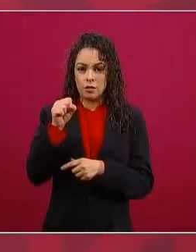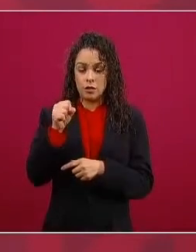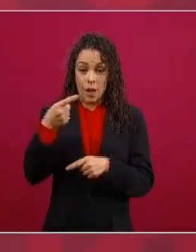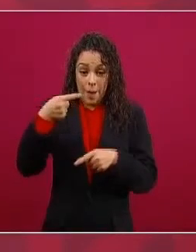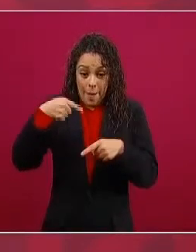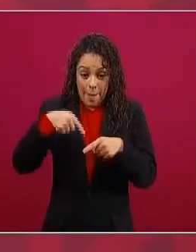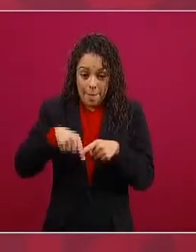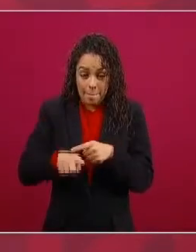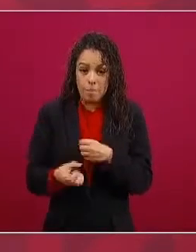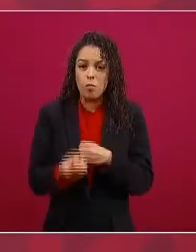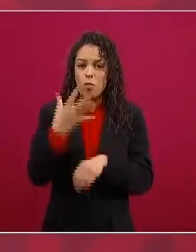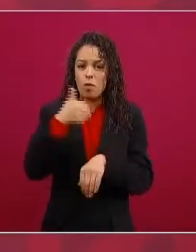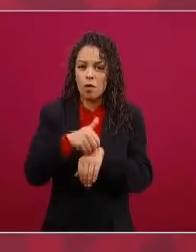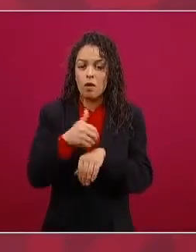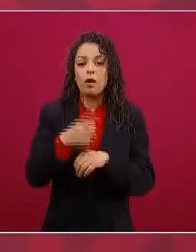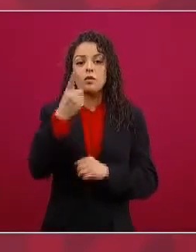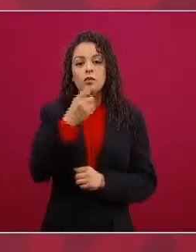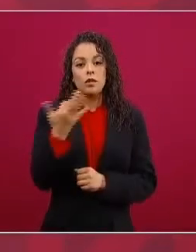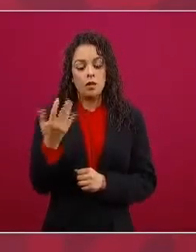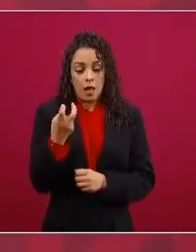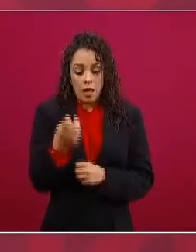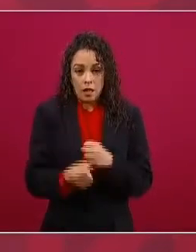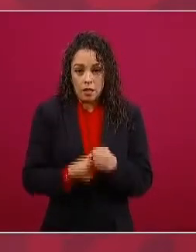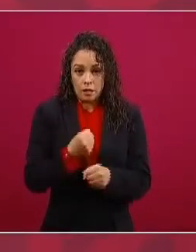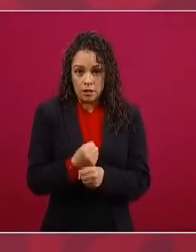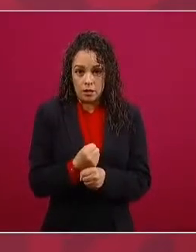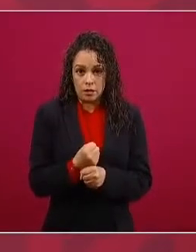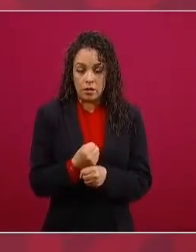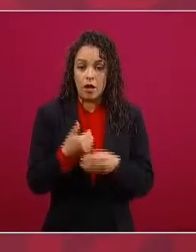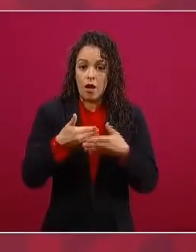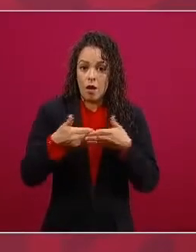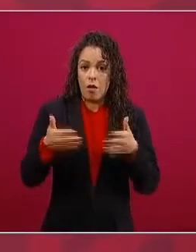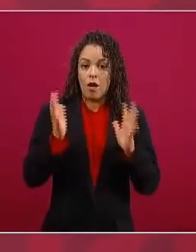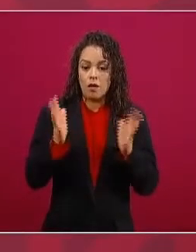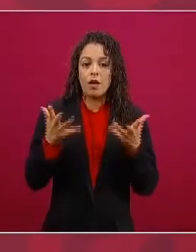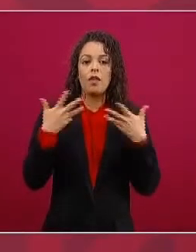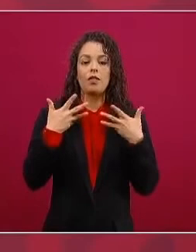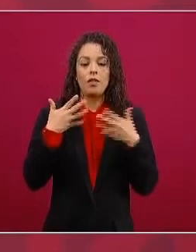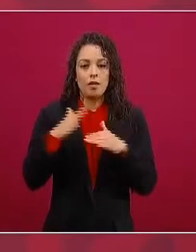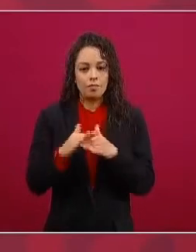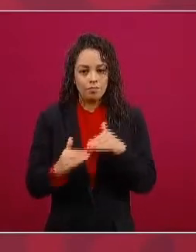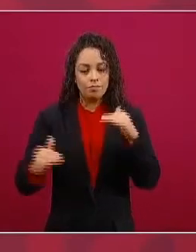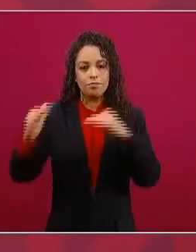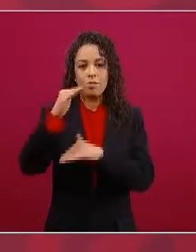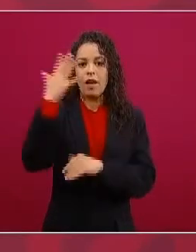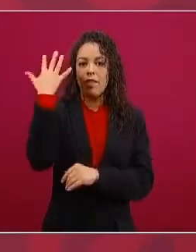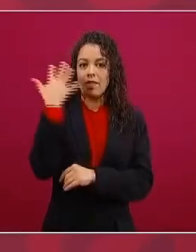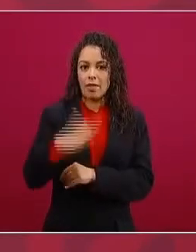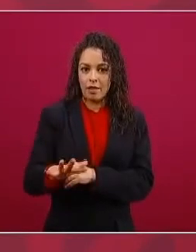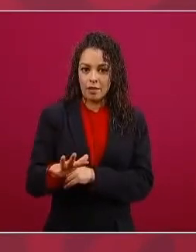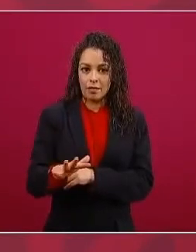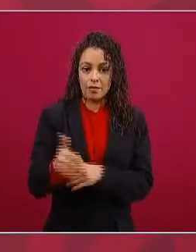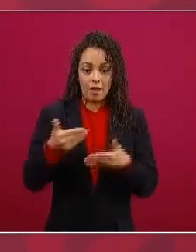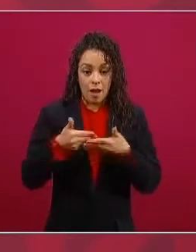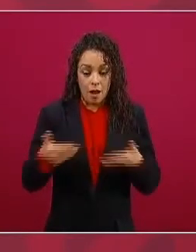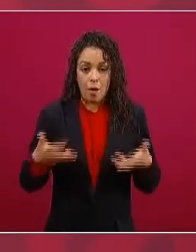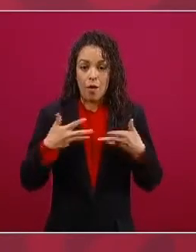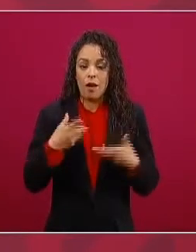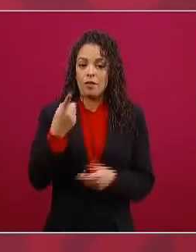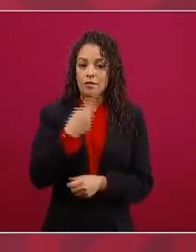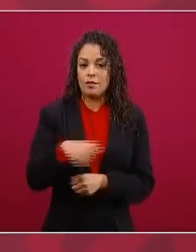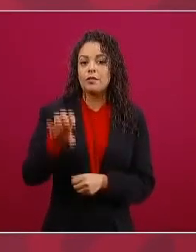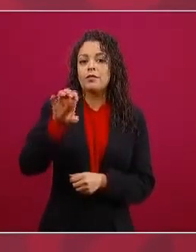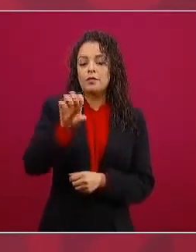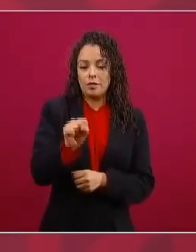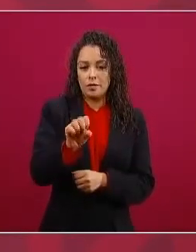este año ya se crearon 10 más 160 y se van